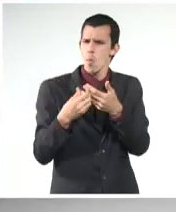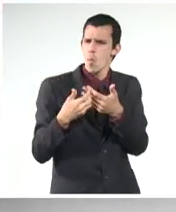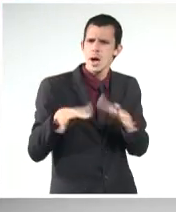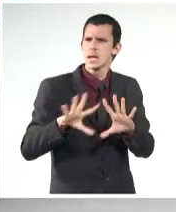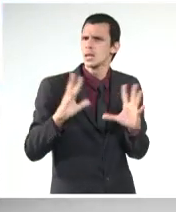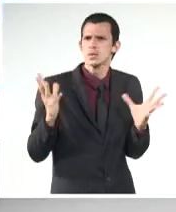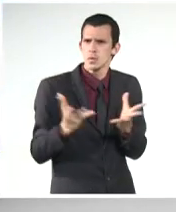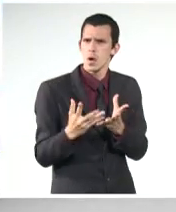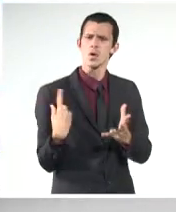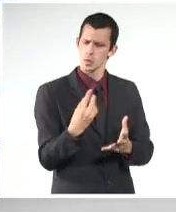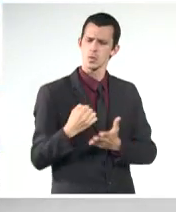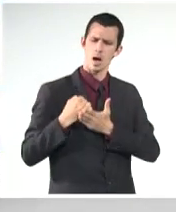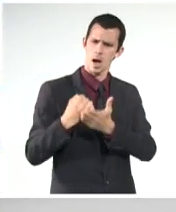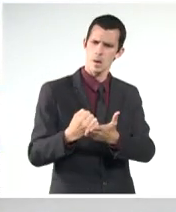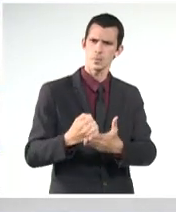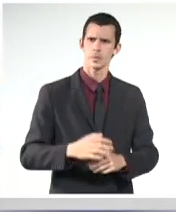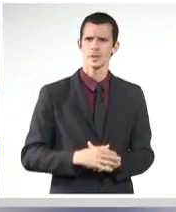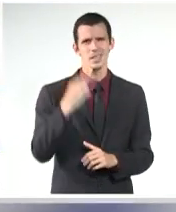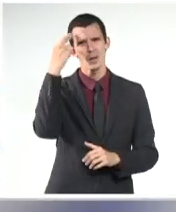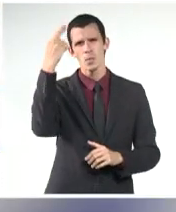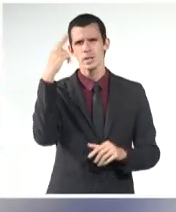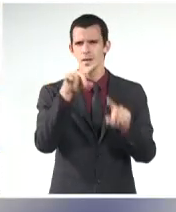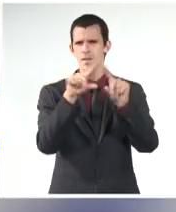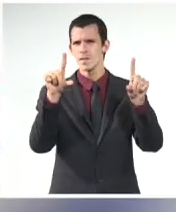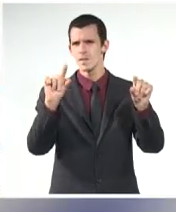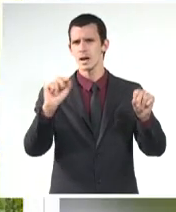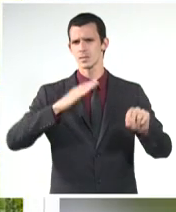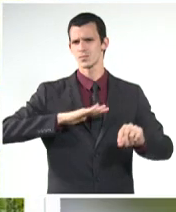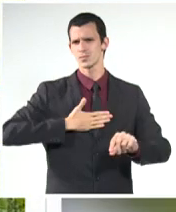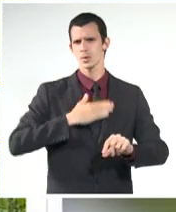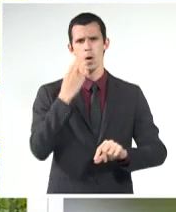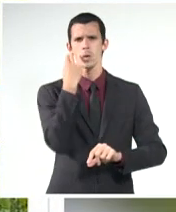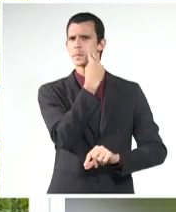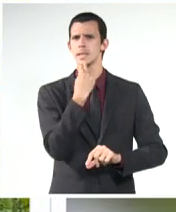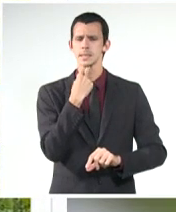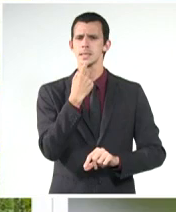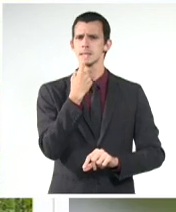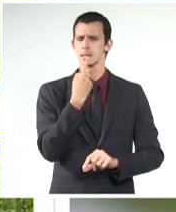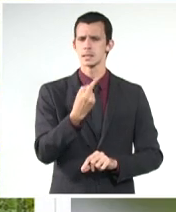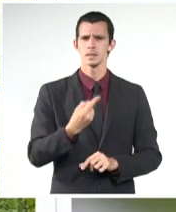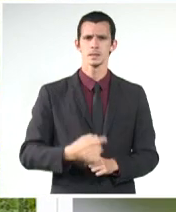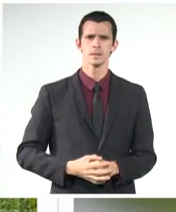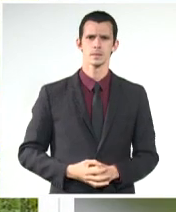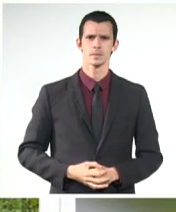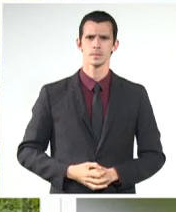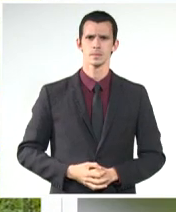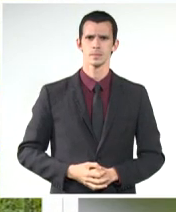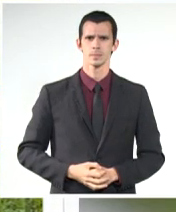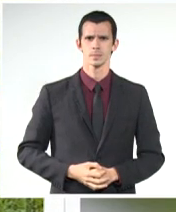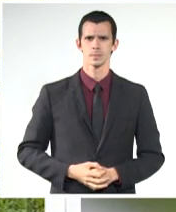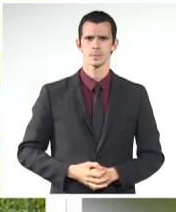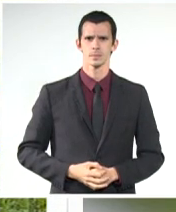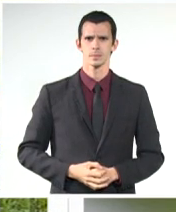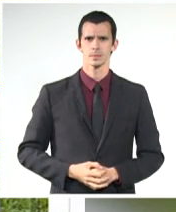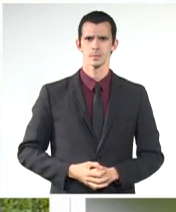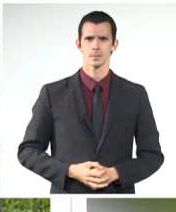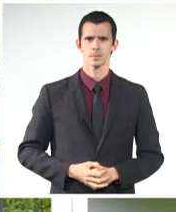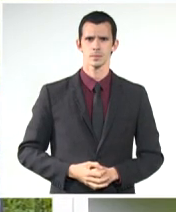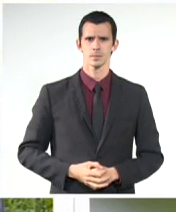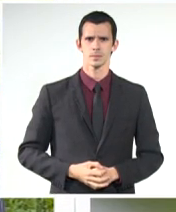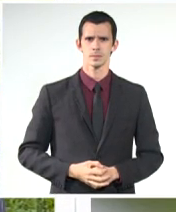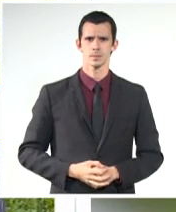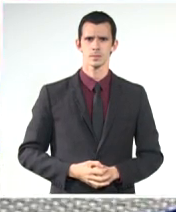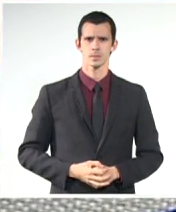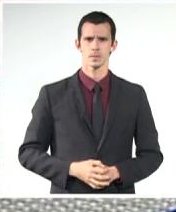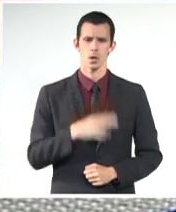citó una frase de nuestro apóstol José Martí en respuesta a un mensaje enviado por el presidente Andrés Manuel López Obrador. Aquí estamos,